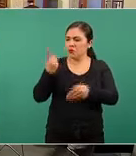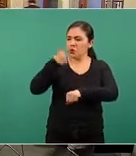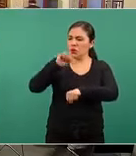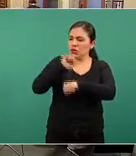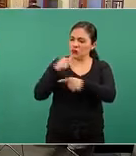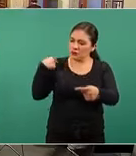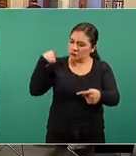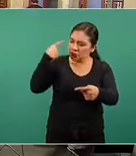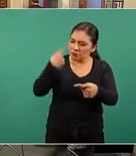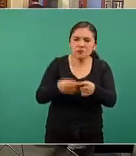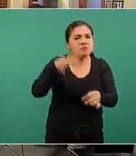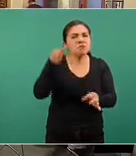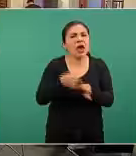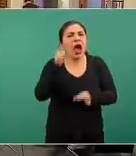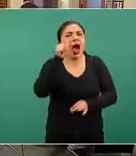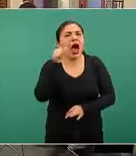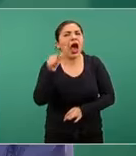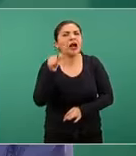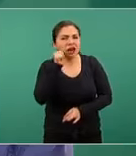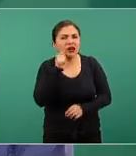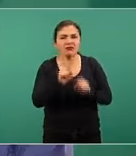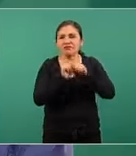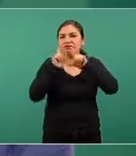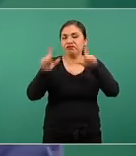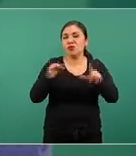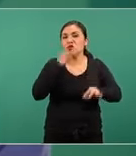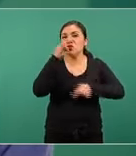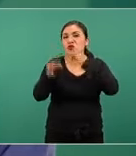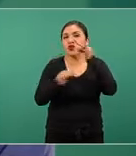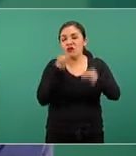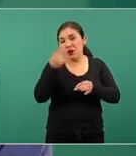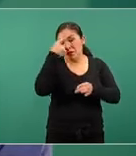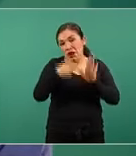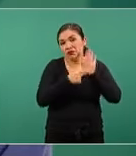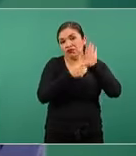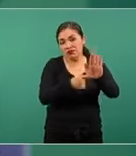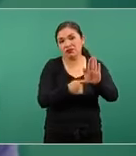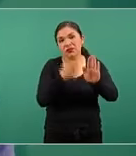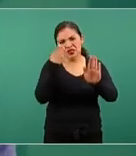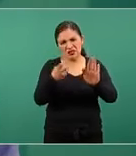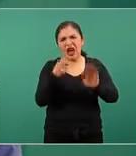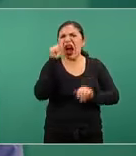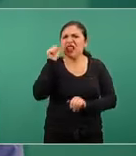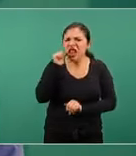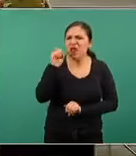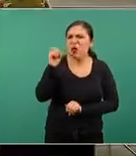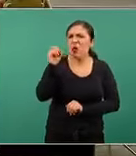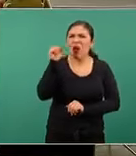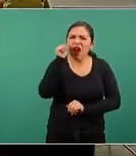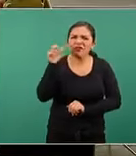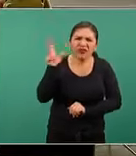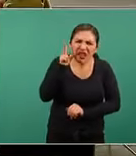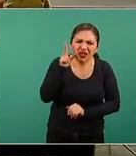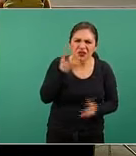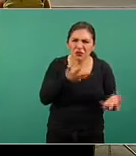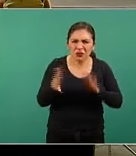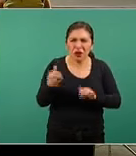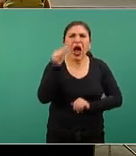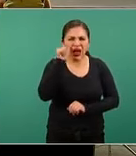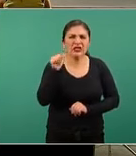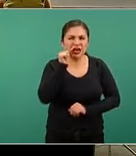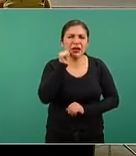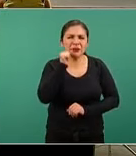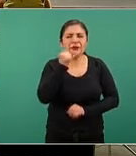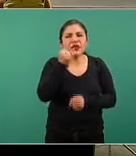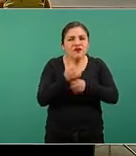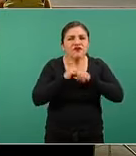concretamente ayer que salió publicada la posición formal ayer o anteayer la posición ayer el